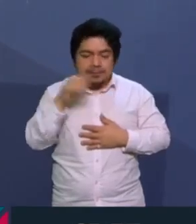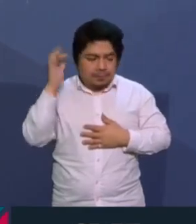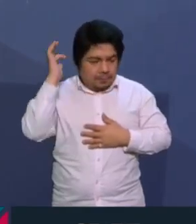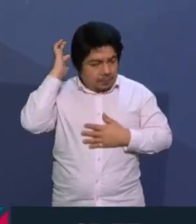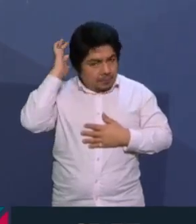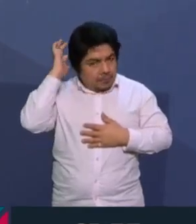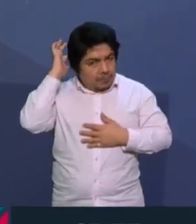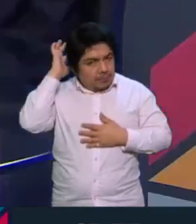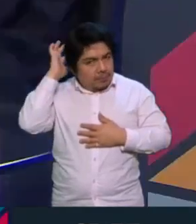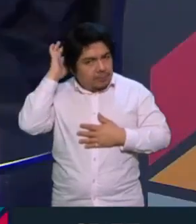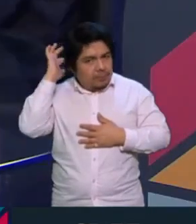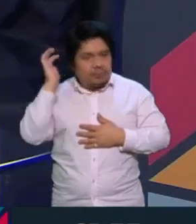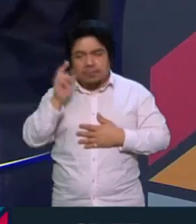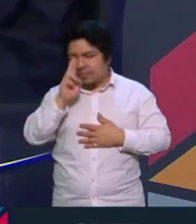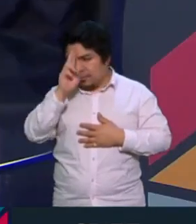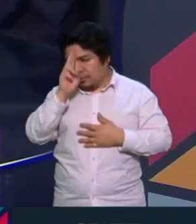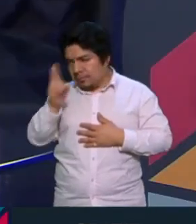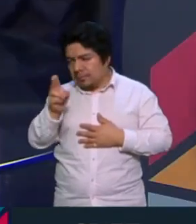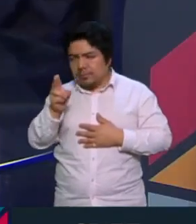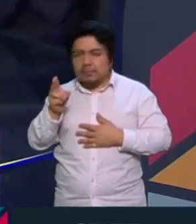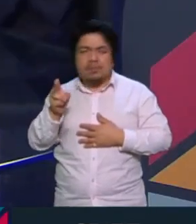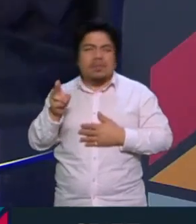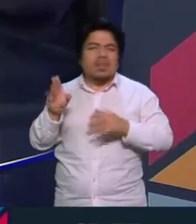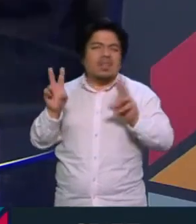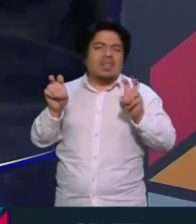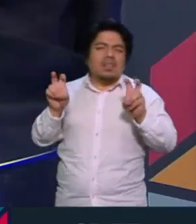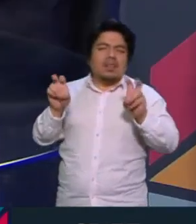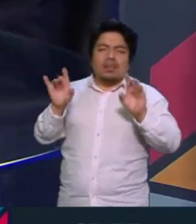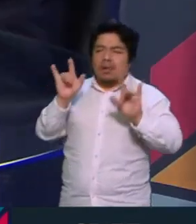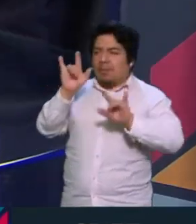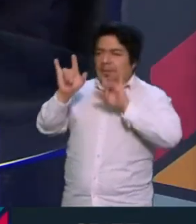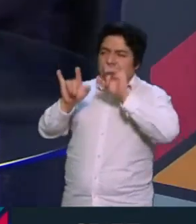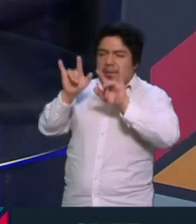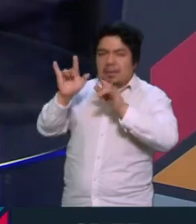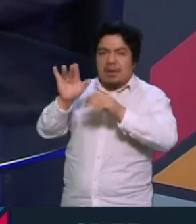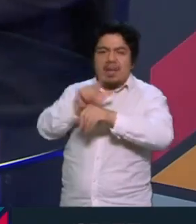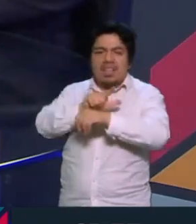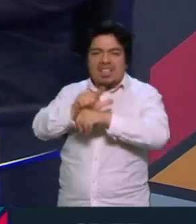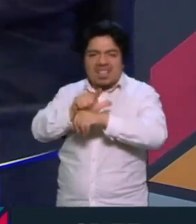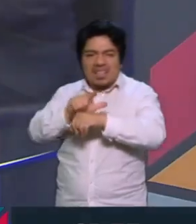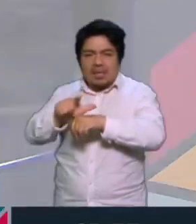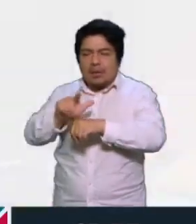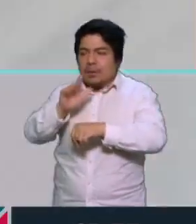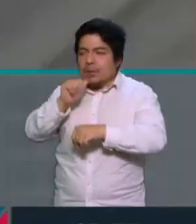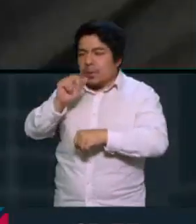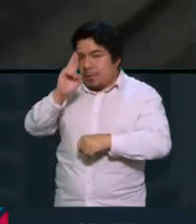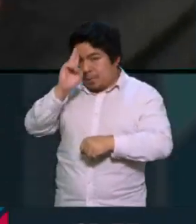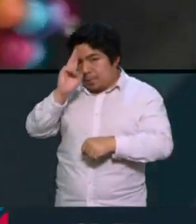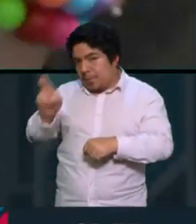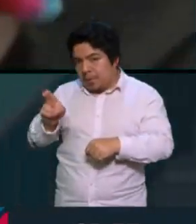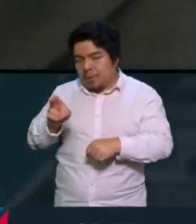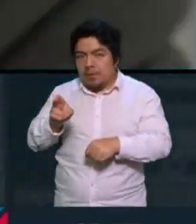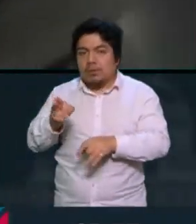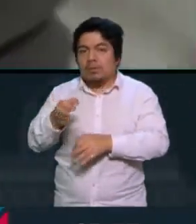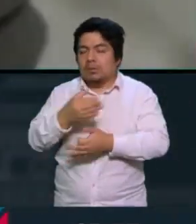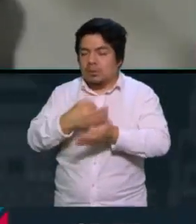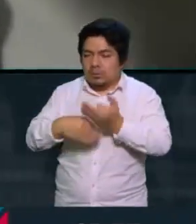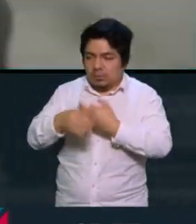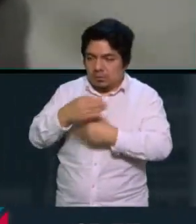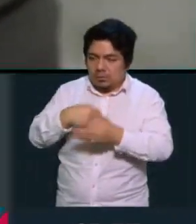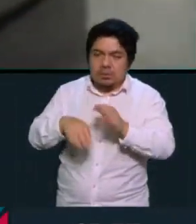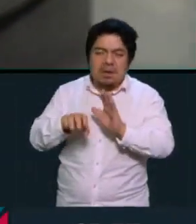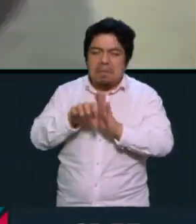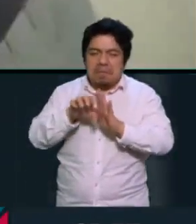propaganda gay. Entonces, pues todo el contenido que tuviera una relación con las cuestiones